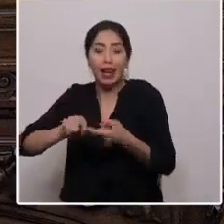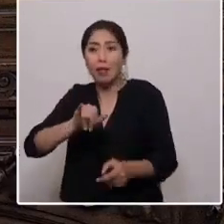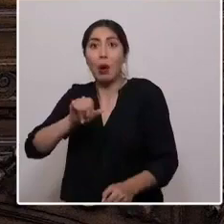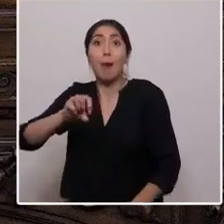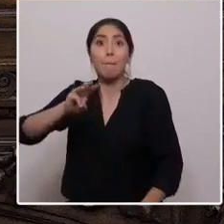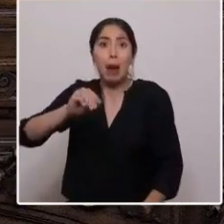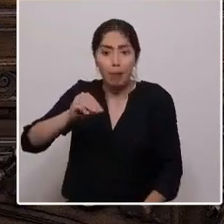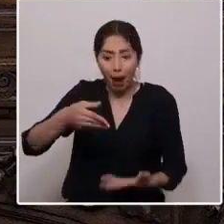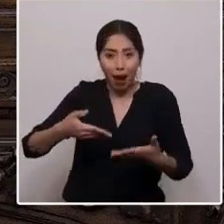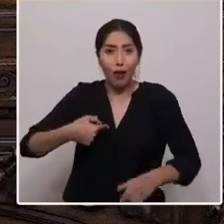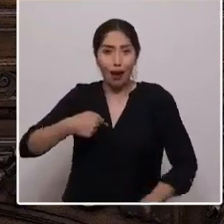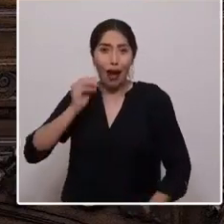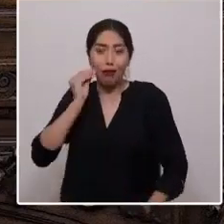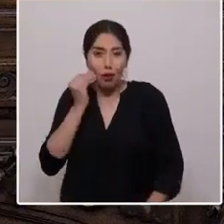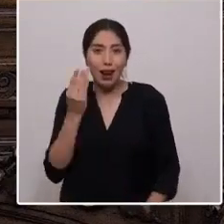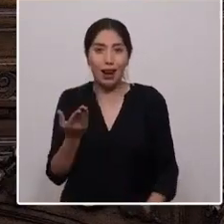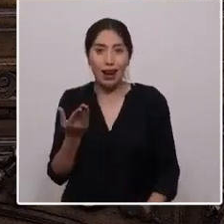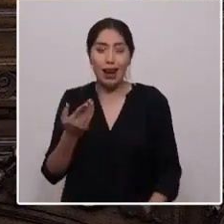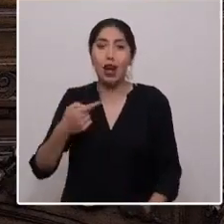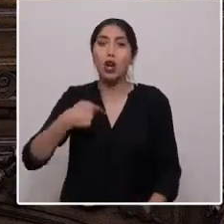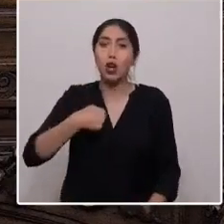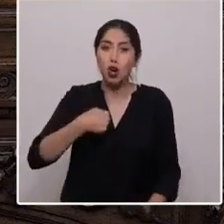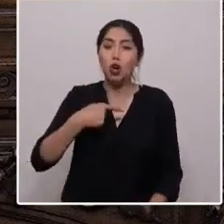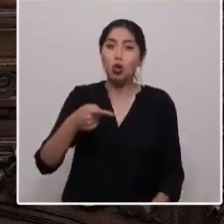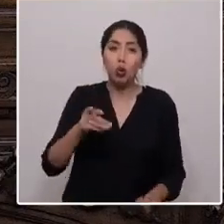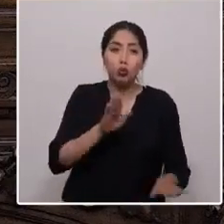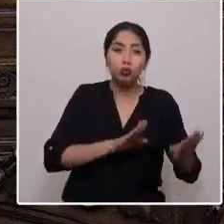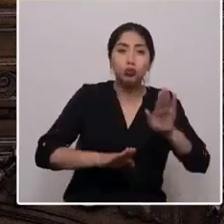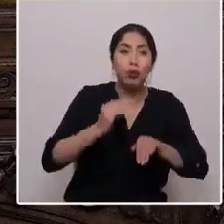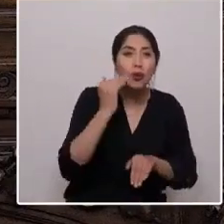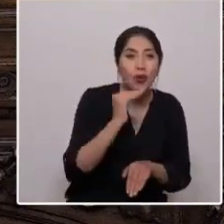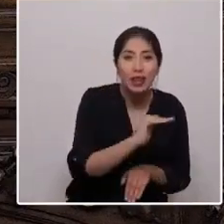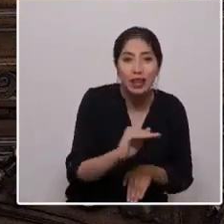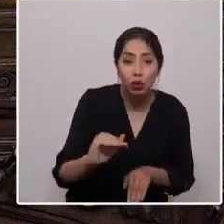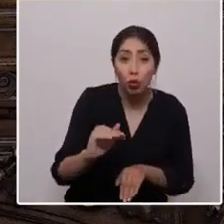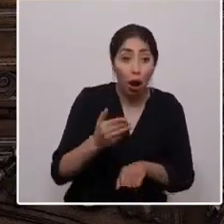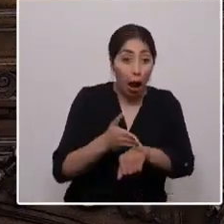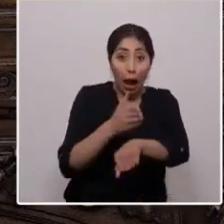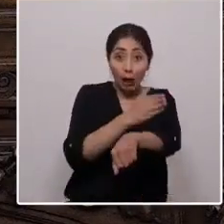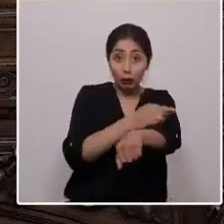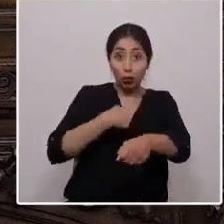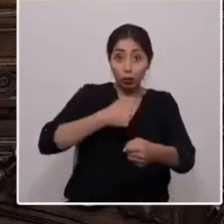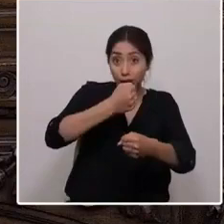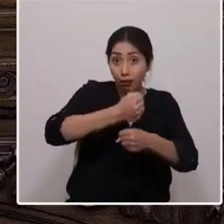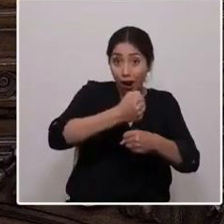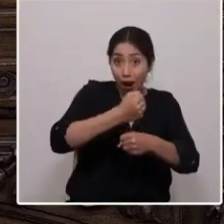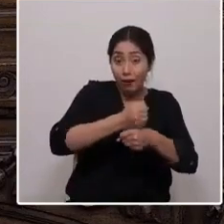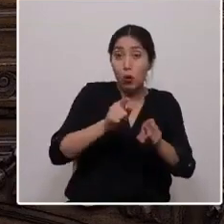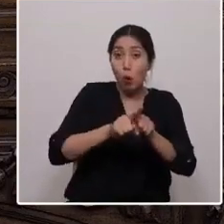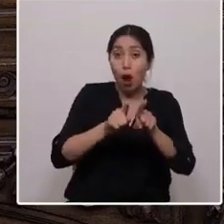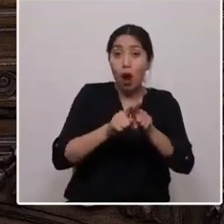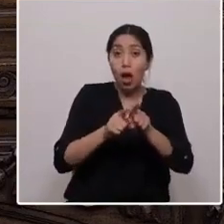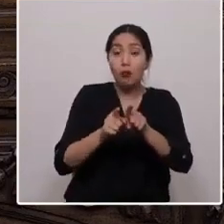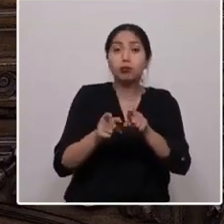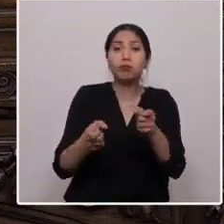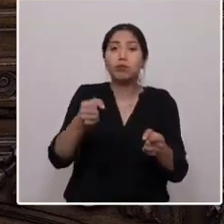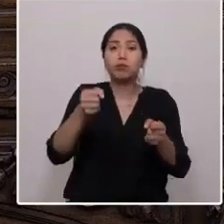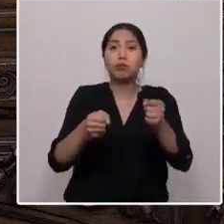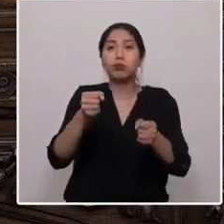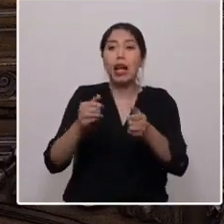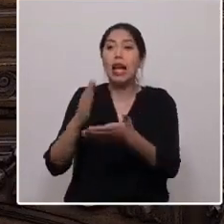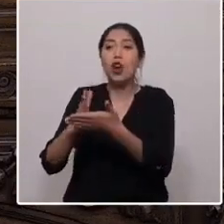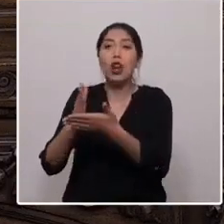auxiliar de párvulos, que hasta antes de la convención trabajé como transportista escolar. Soy de la clase